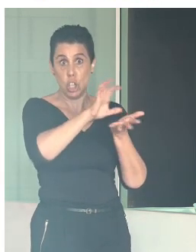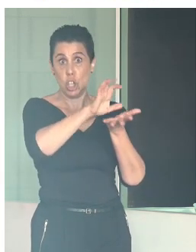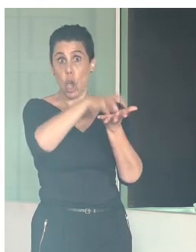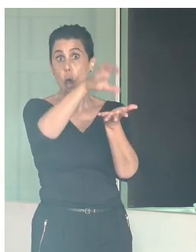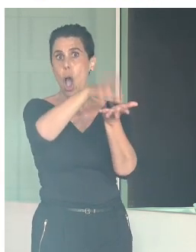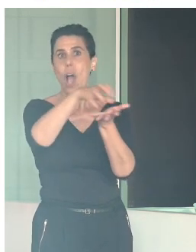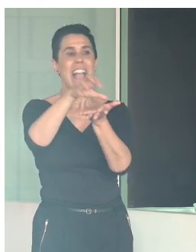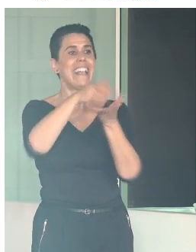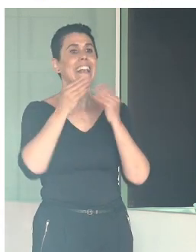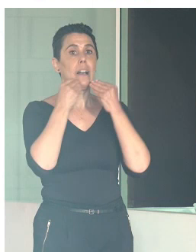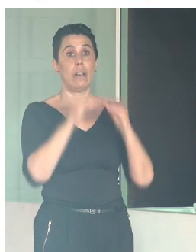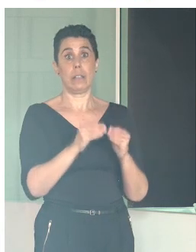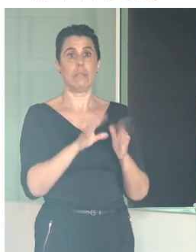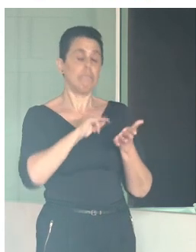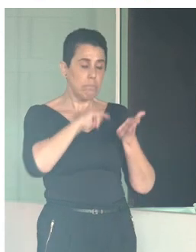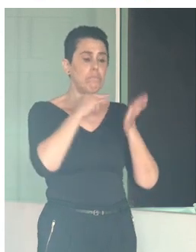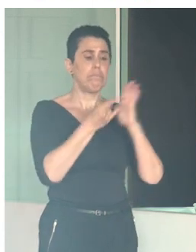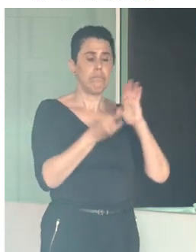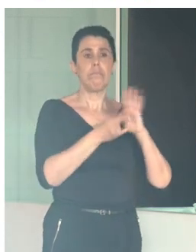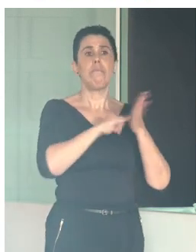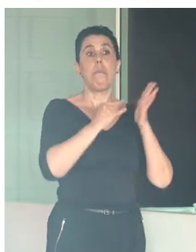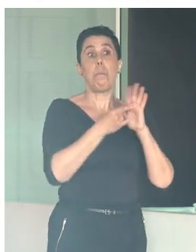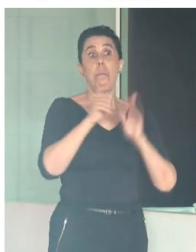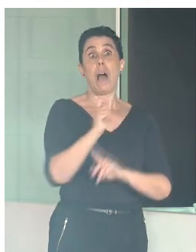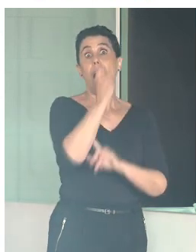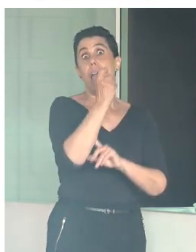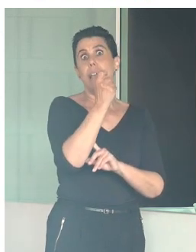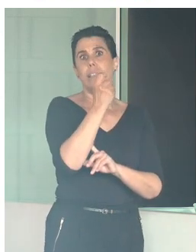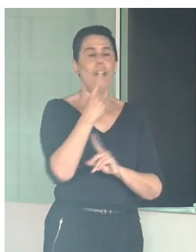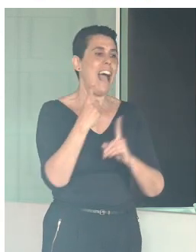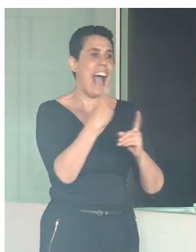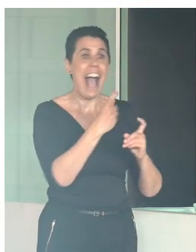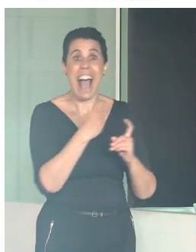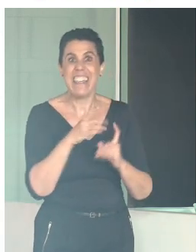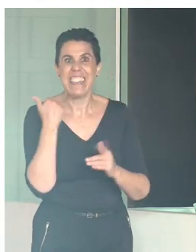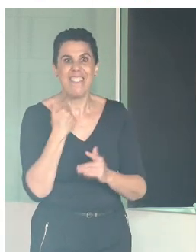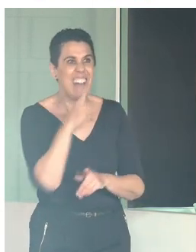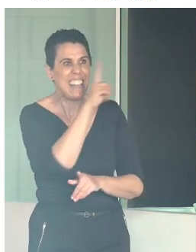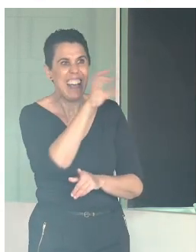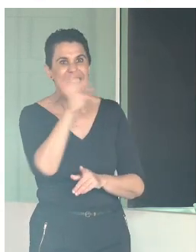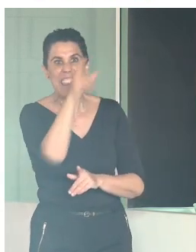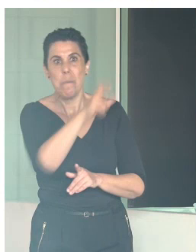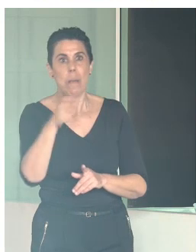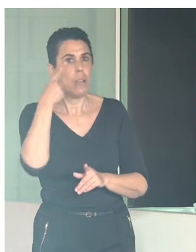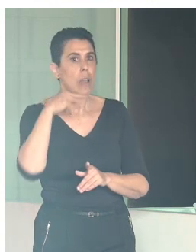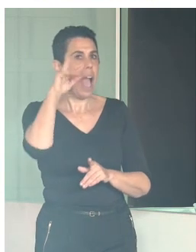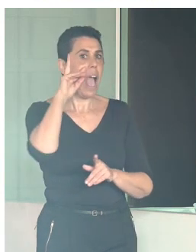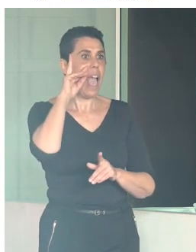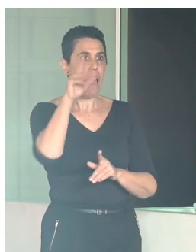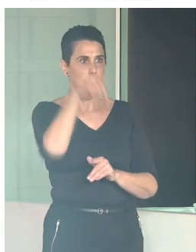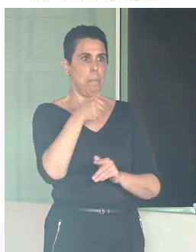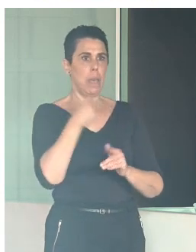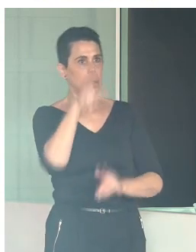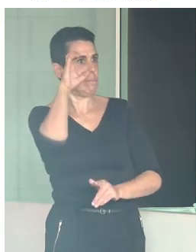éxito es fundamental escuchar o escucharos a los más de 100 expertos sobre patrimonio mundial que os reuní durante estos días en Córdoba.